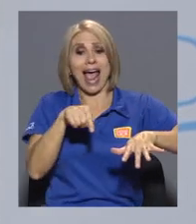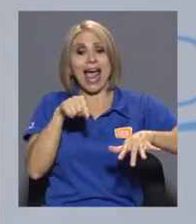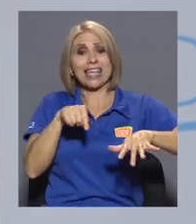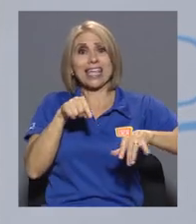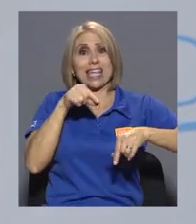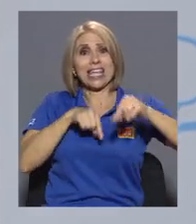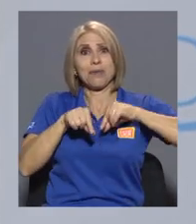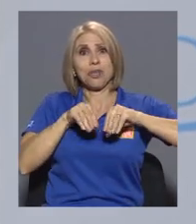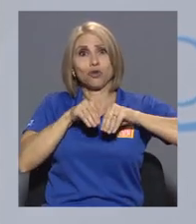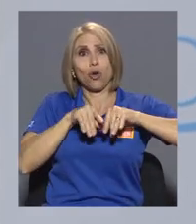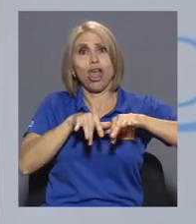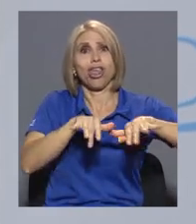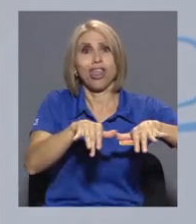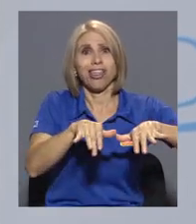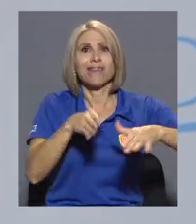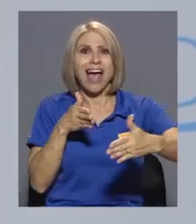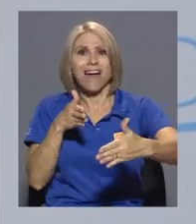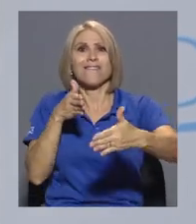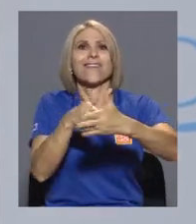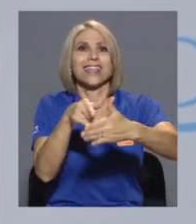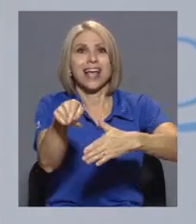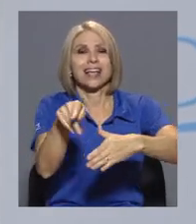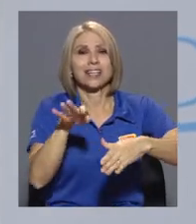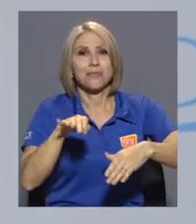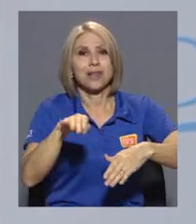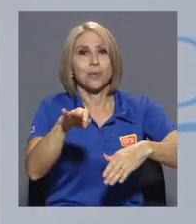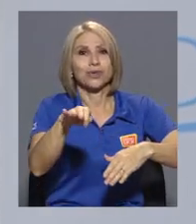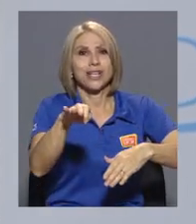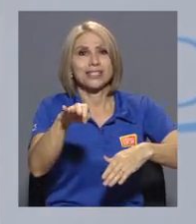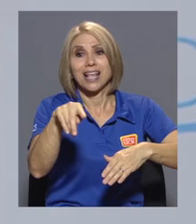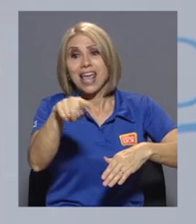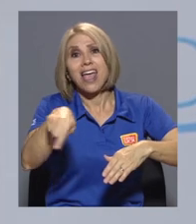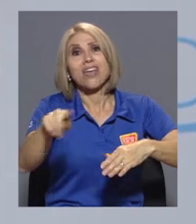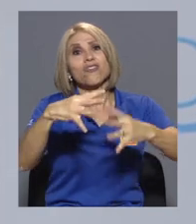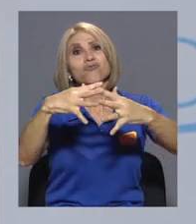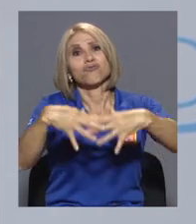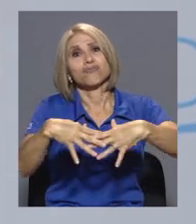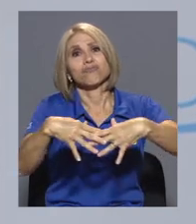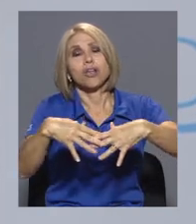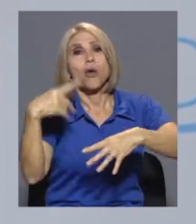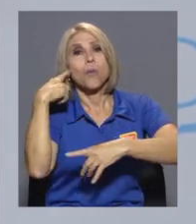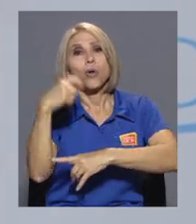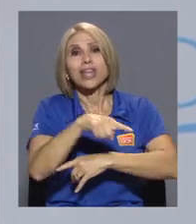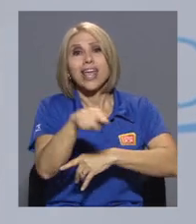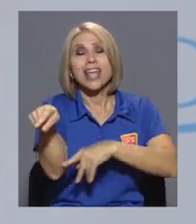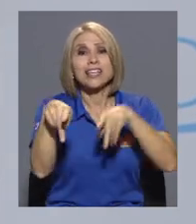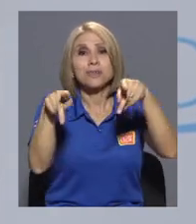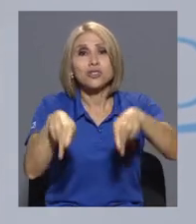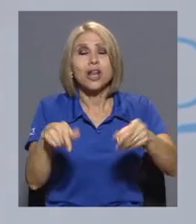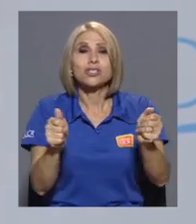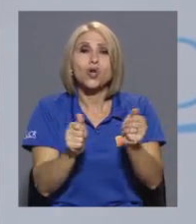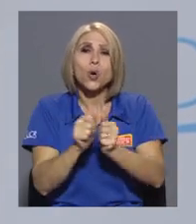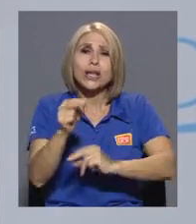mariposas, muchos de ellos han quebrado inclusive porque son personas con emprendedurismos pequeños que a la hora de luchar contra